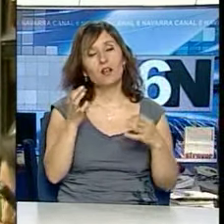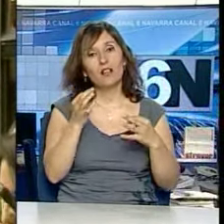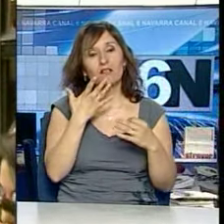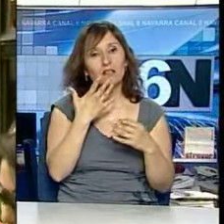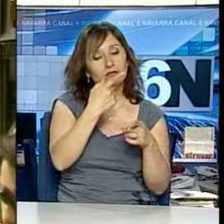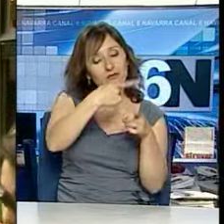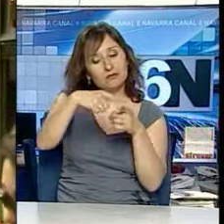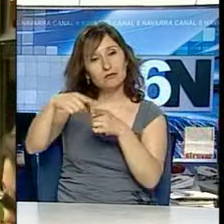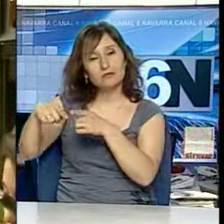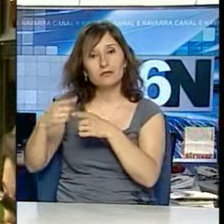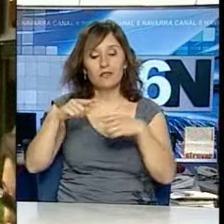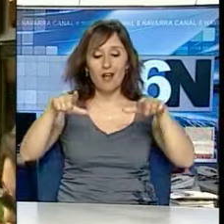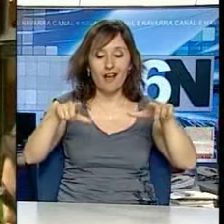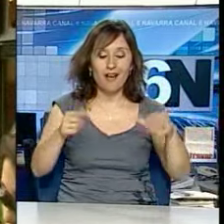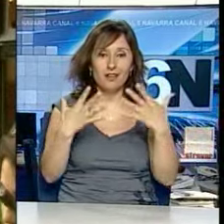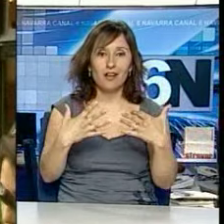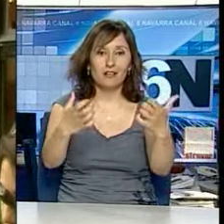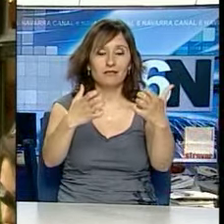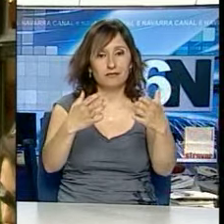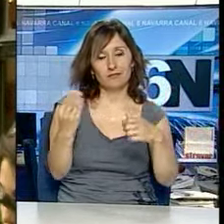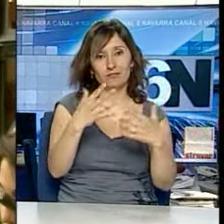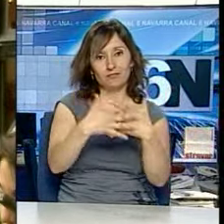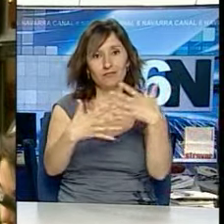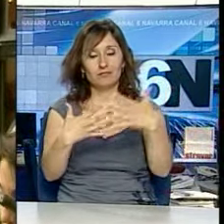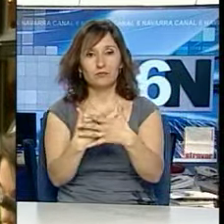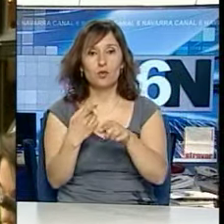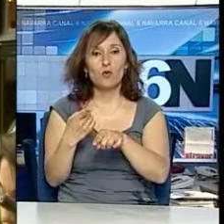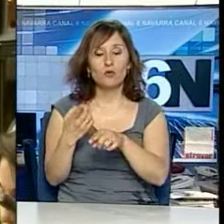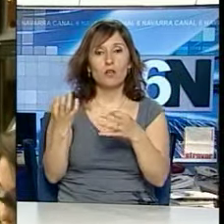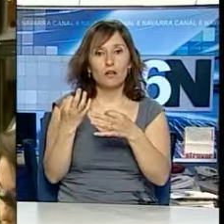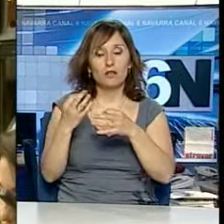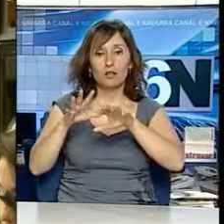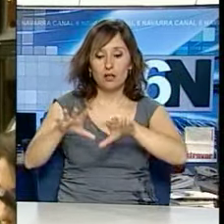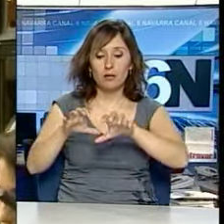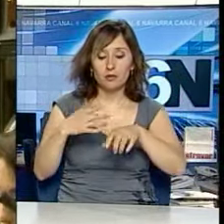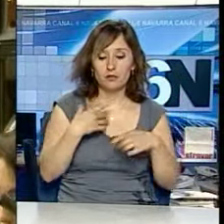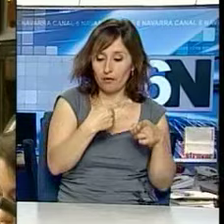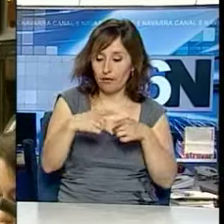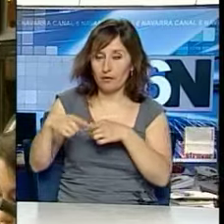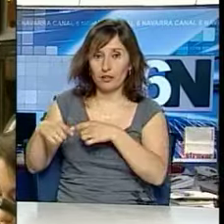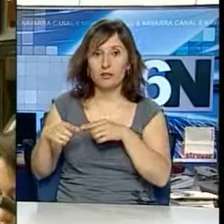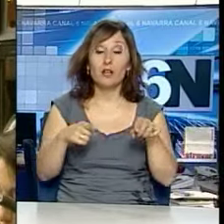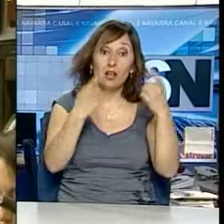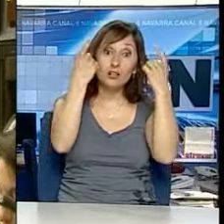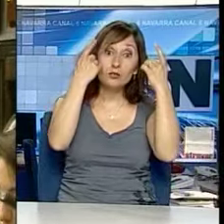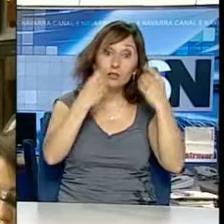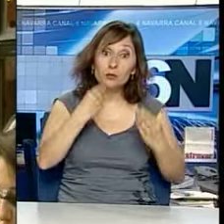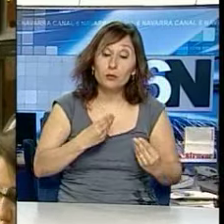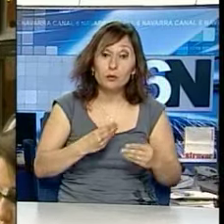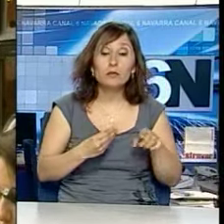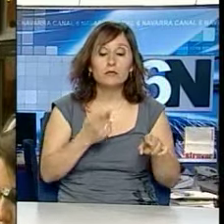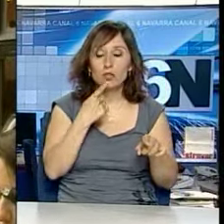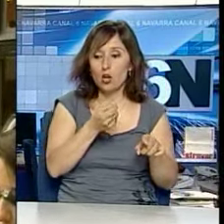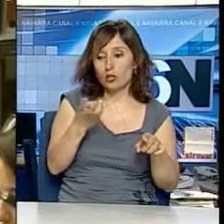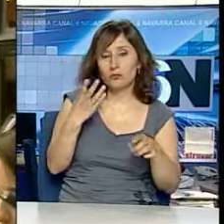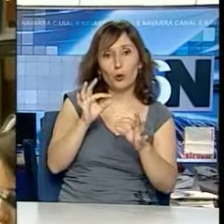diversidad, que es un aula, un espacio civilizatorio, donde uno tiene que aprender a vivir en la diferencia, hace que los buenos estudiantes también aprenden de